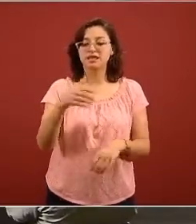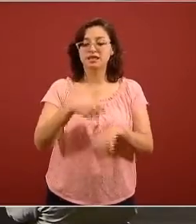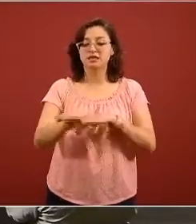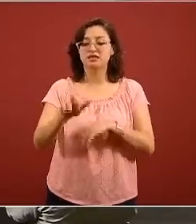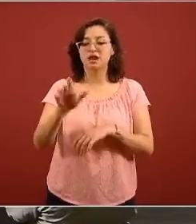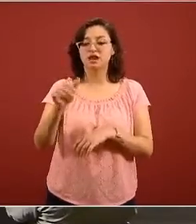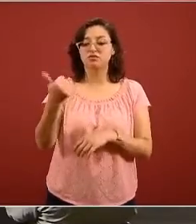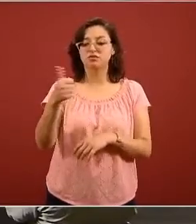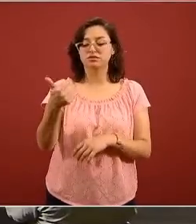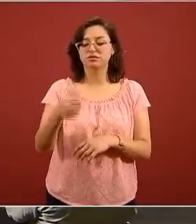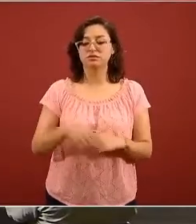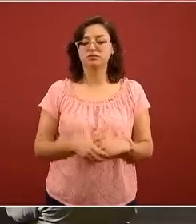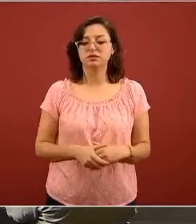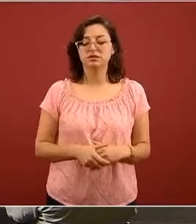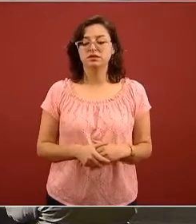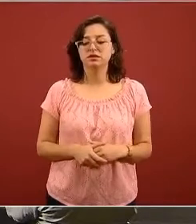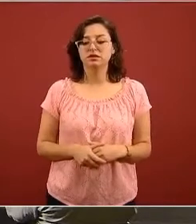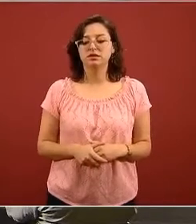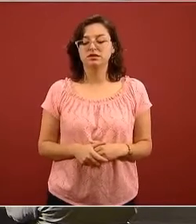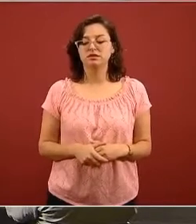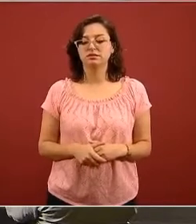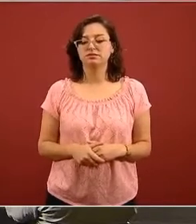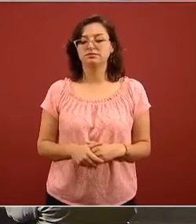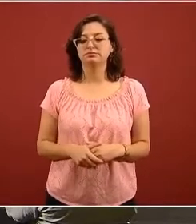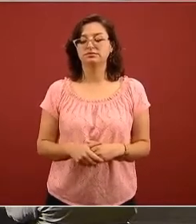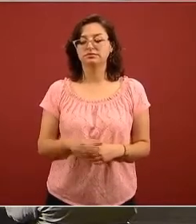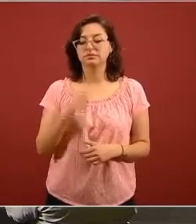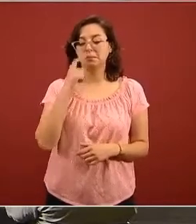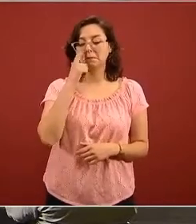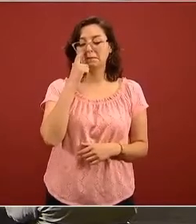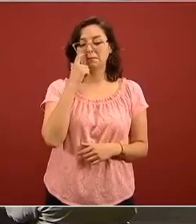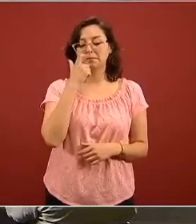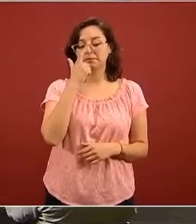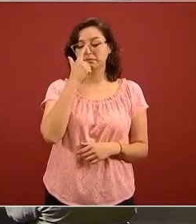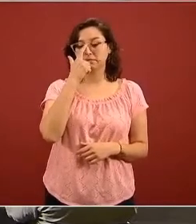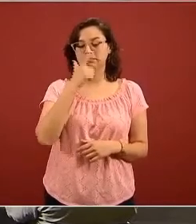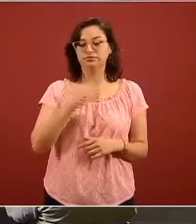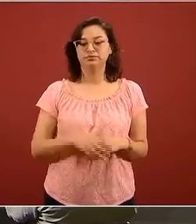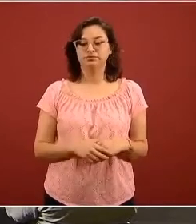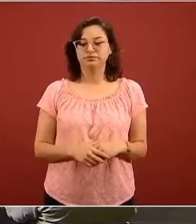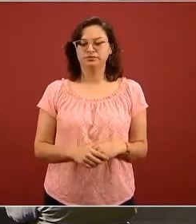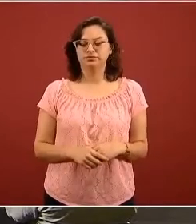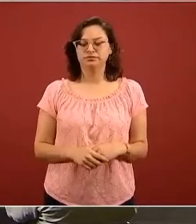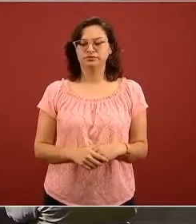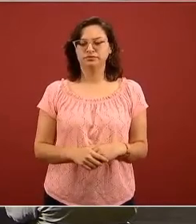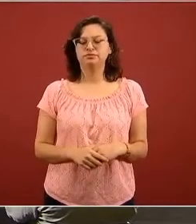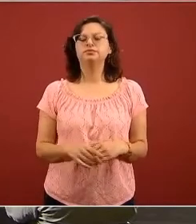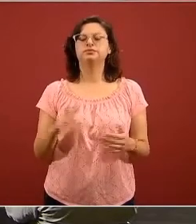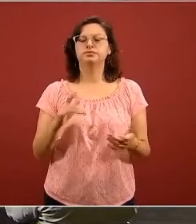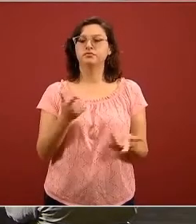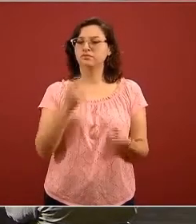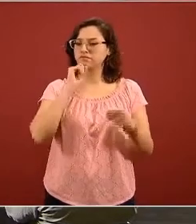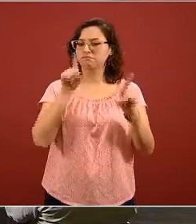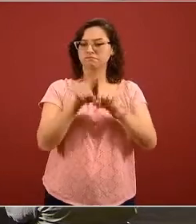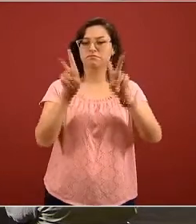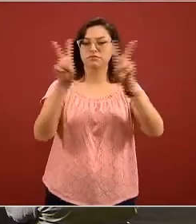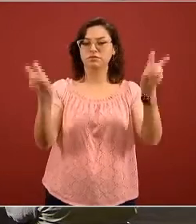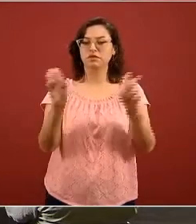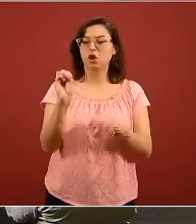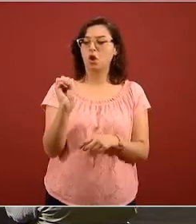muy amable preguntarle en este tenor mismo ayer la Organización Mundial de la Salud